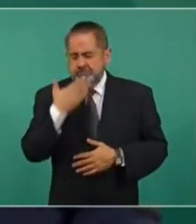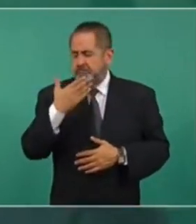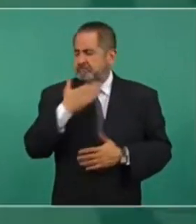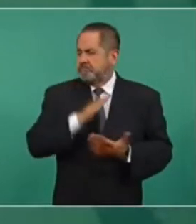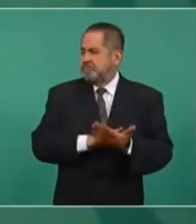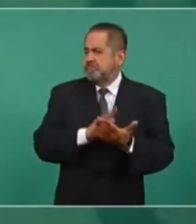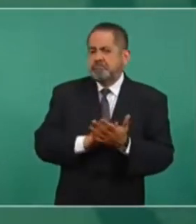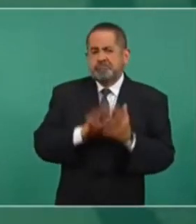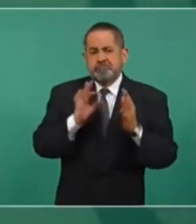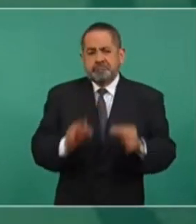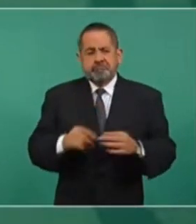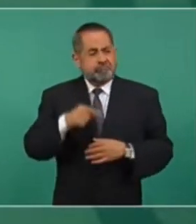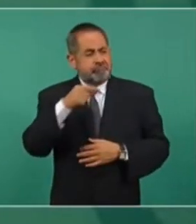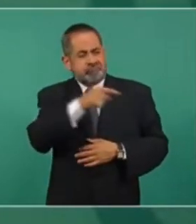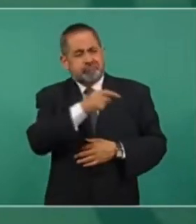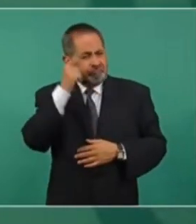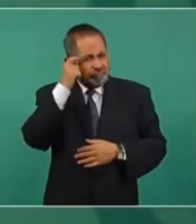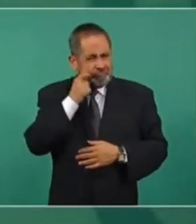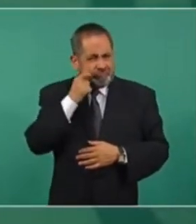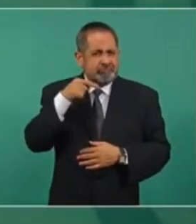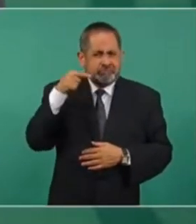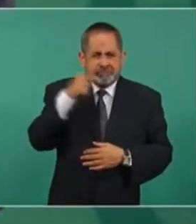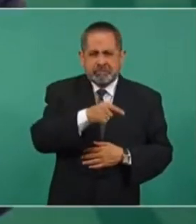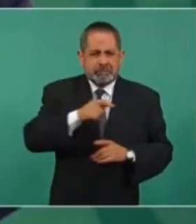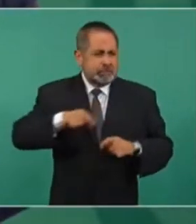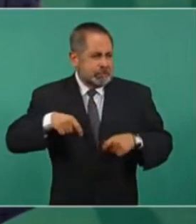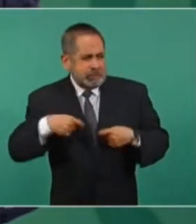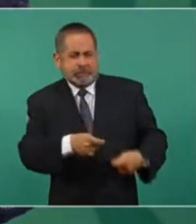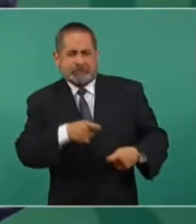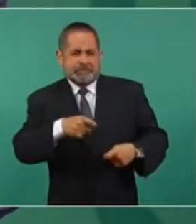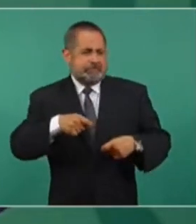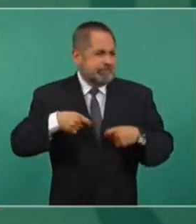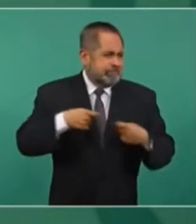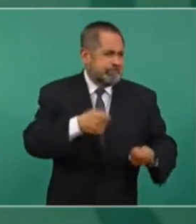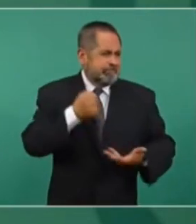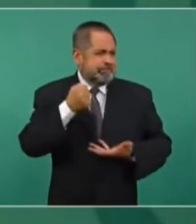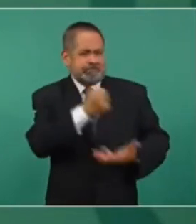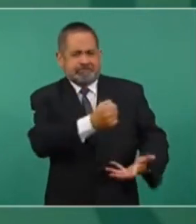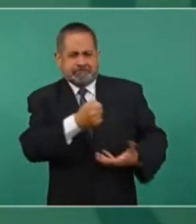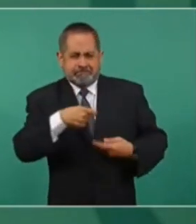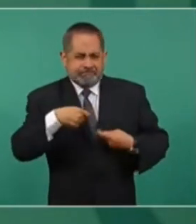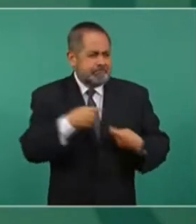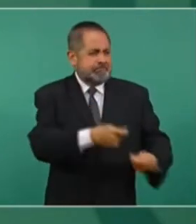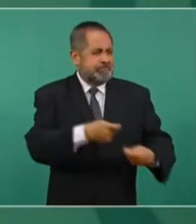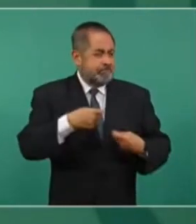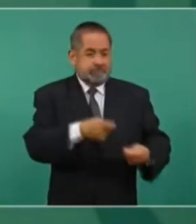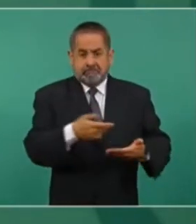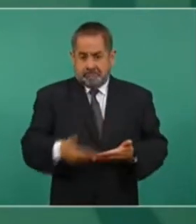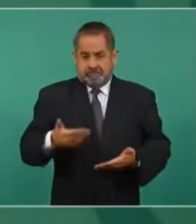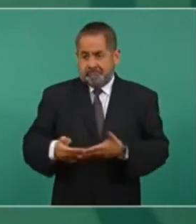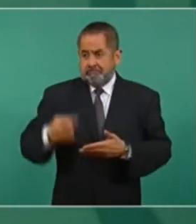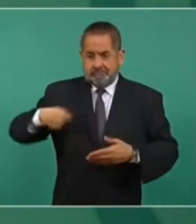que es el estado que más recursos está recibiendo ahora.